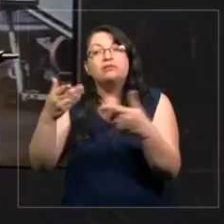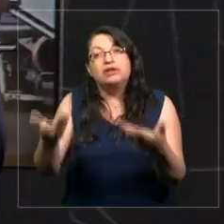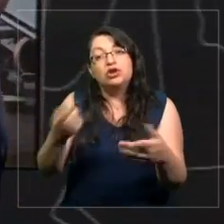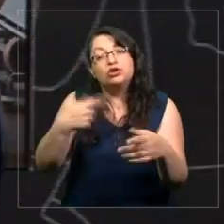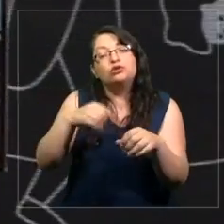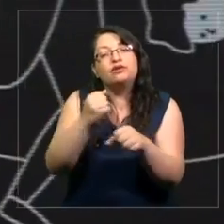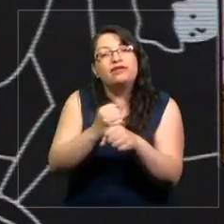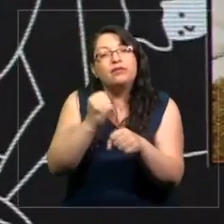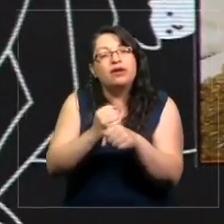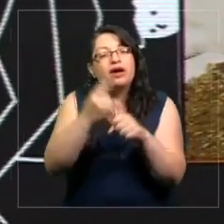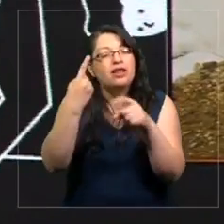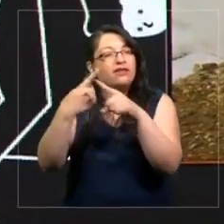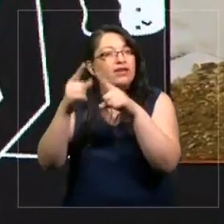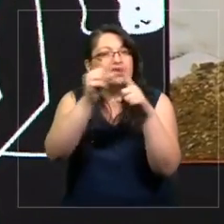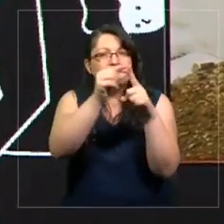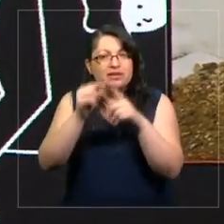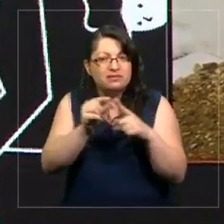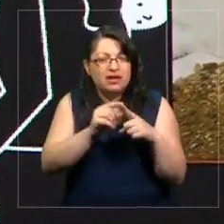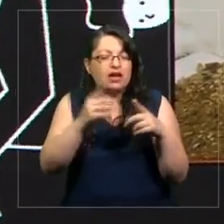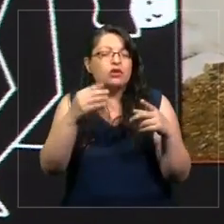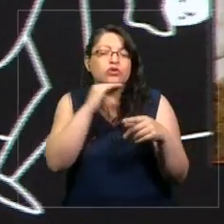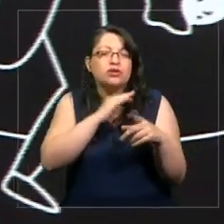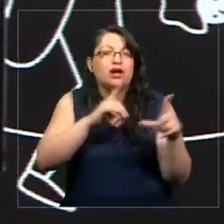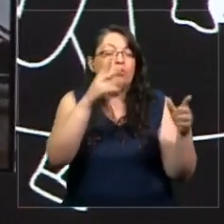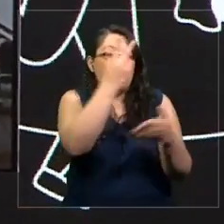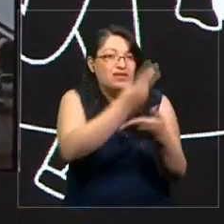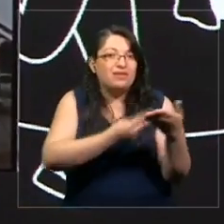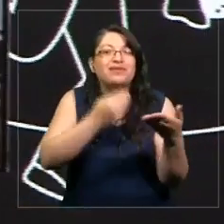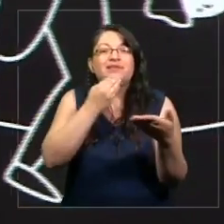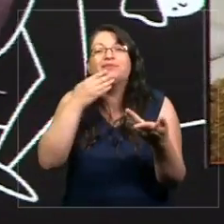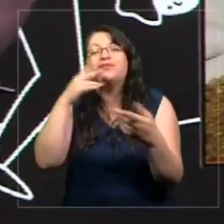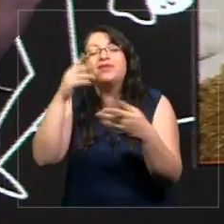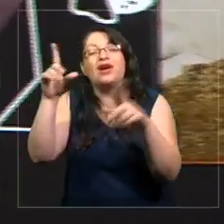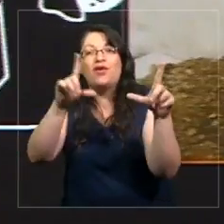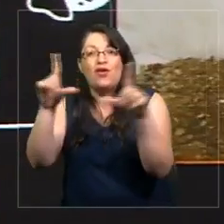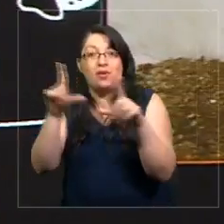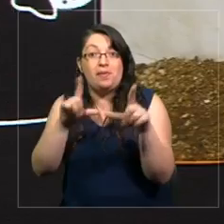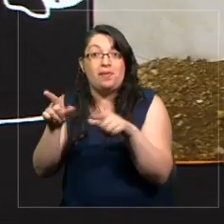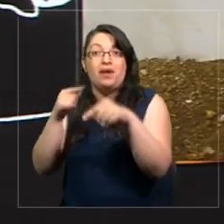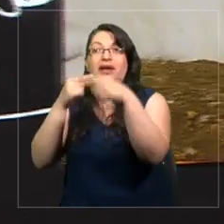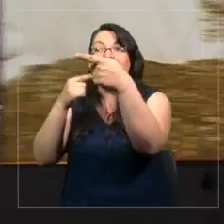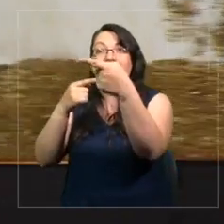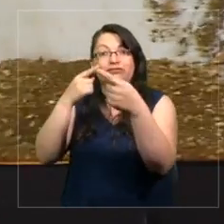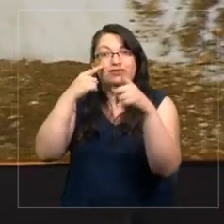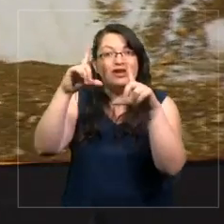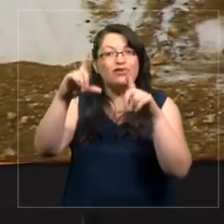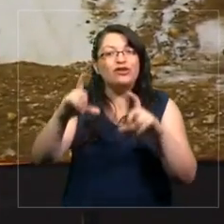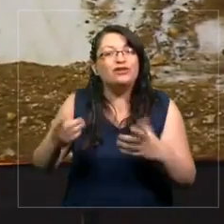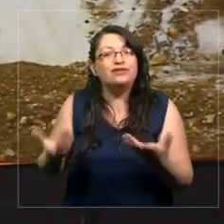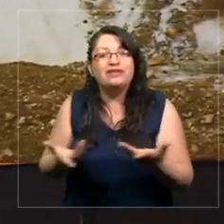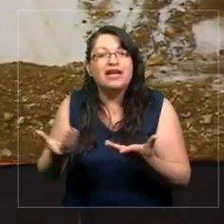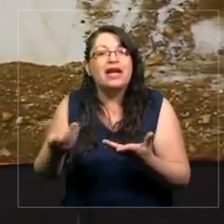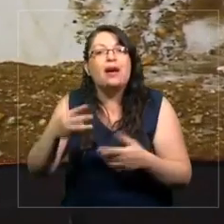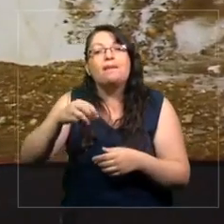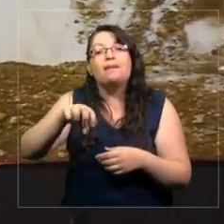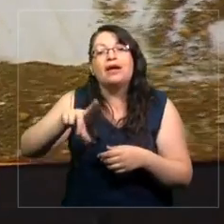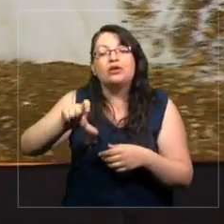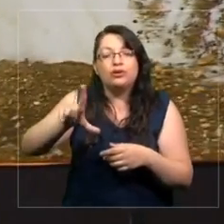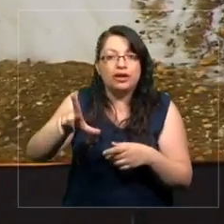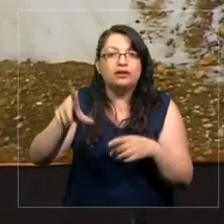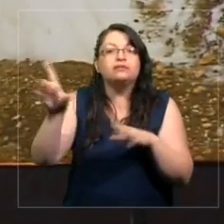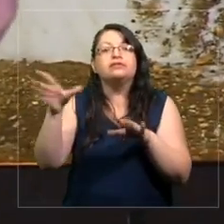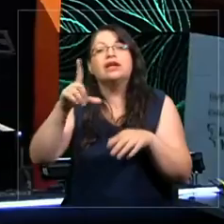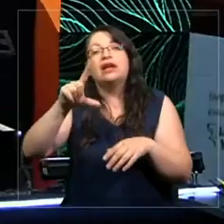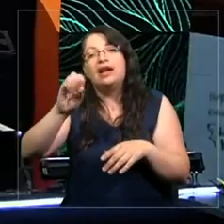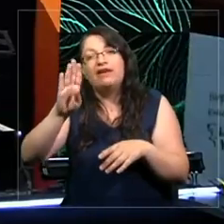distintos conceptos que son propios de la historia del arte pero además con imágenes que en este caso corresponden a fotografías de Manuel Labra. Ya, que